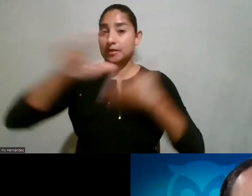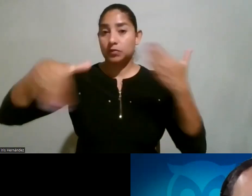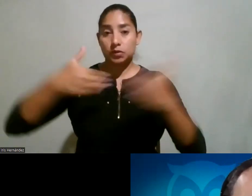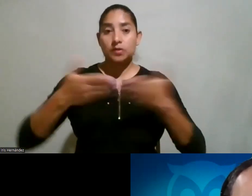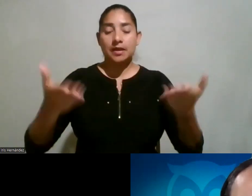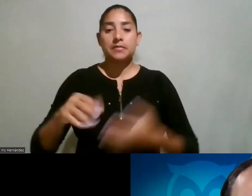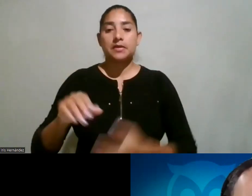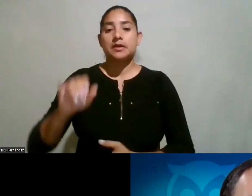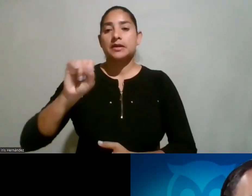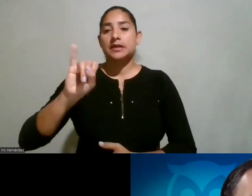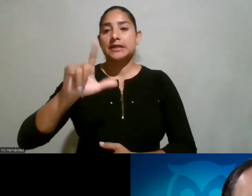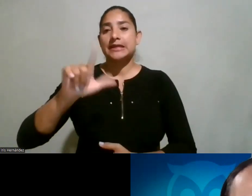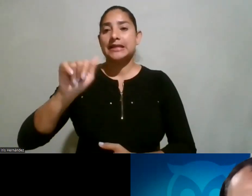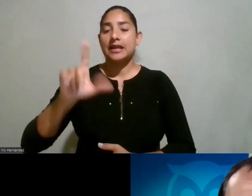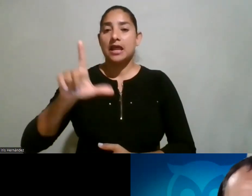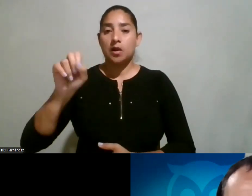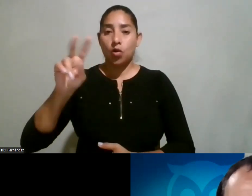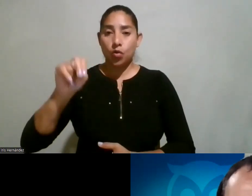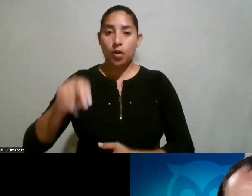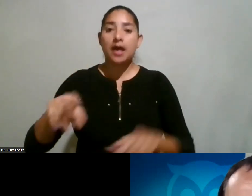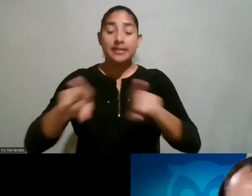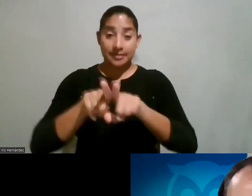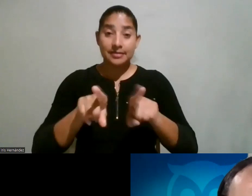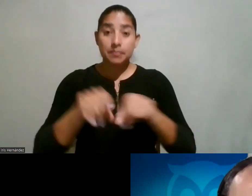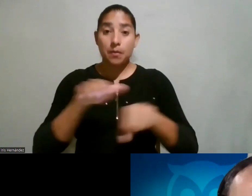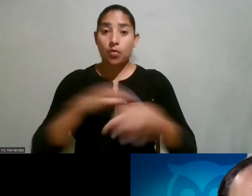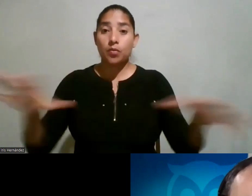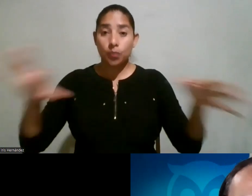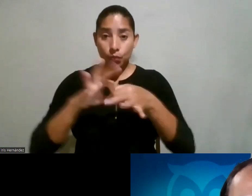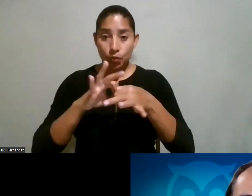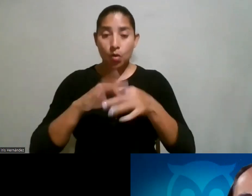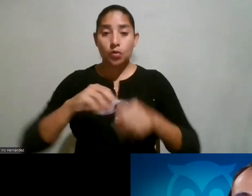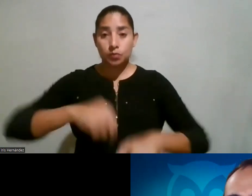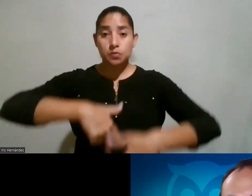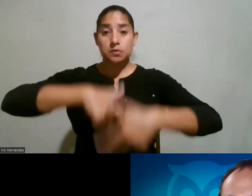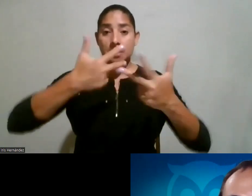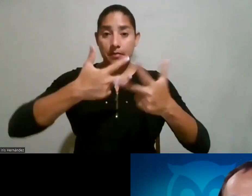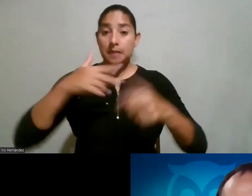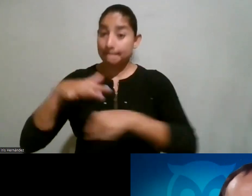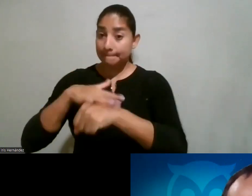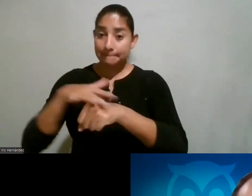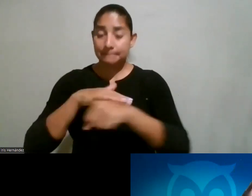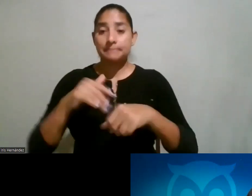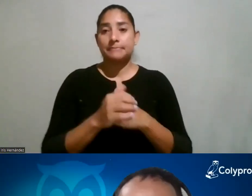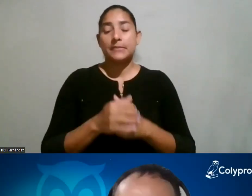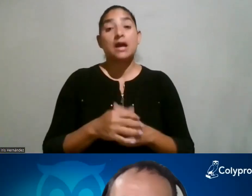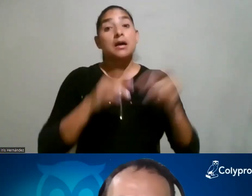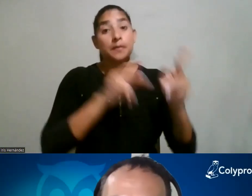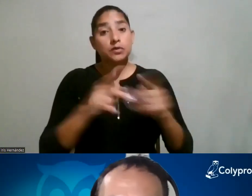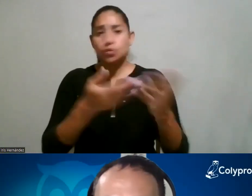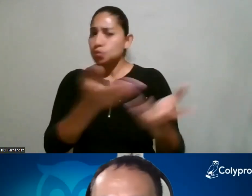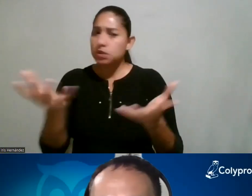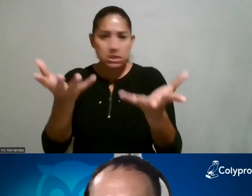doña Iriana, a doña Leonora a que puedan también unirse en este momento con sus cámaras. Las personas que deseen